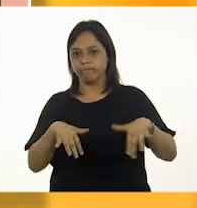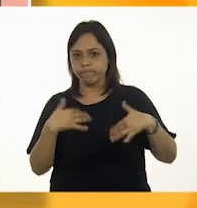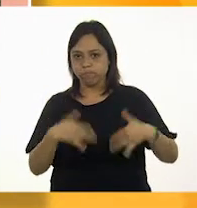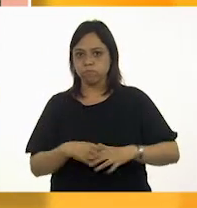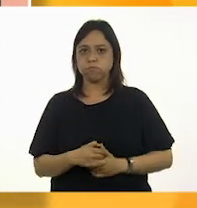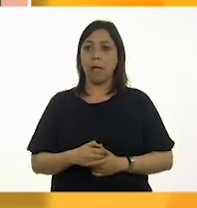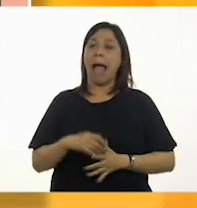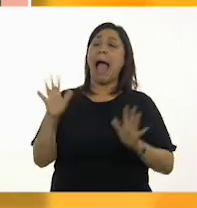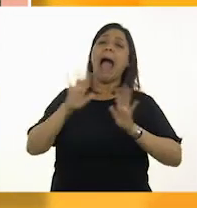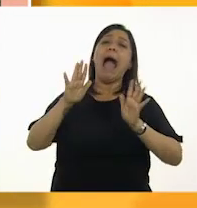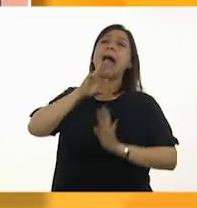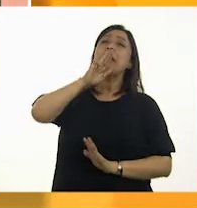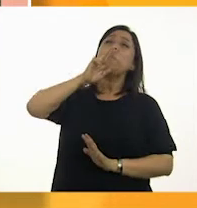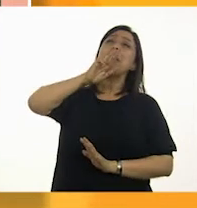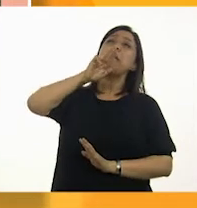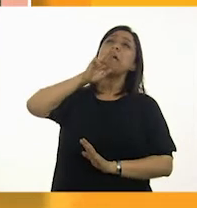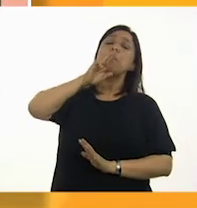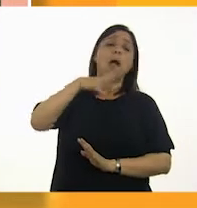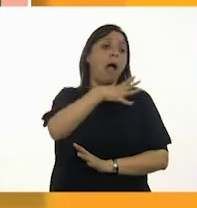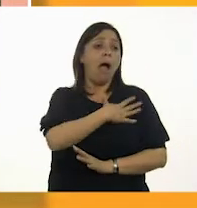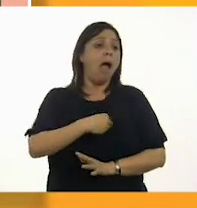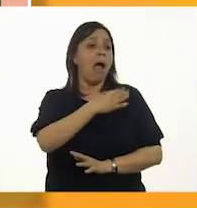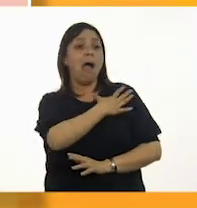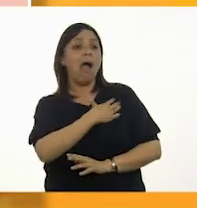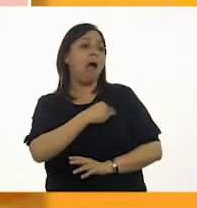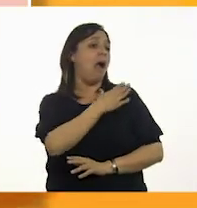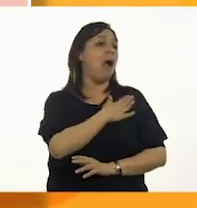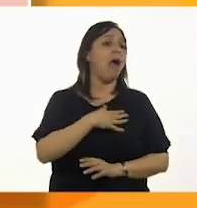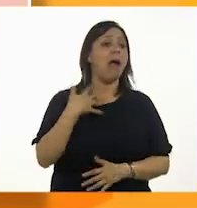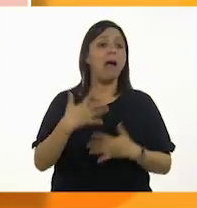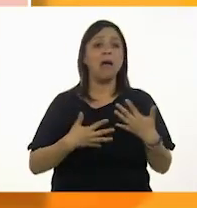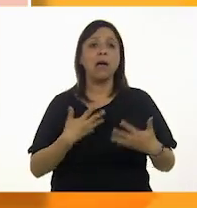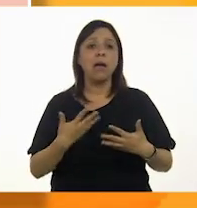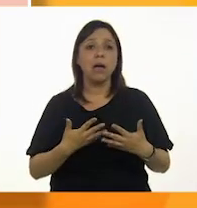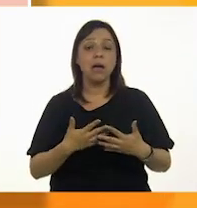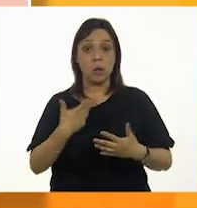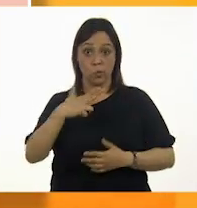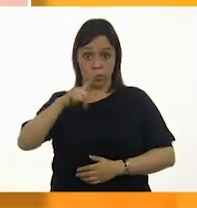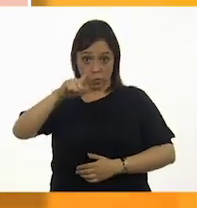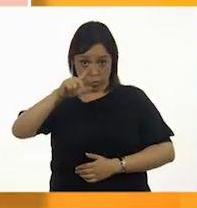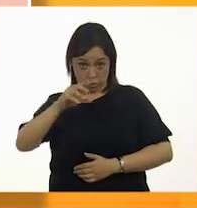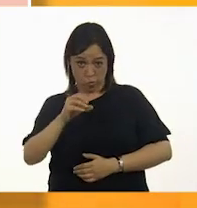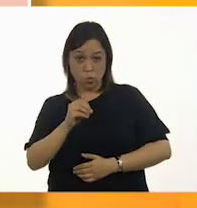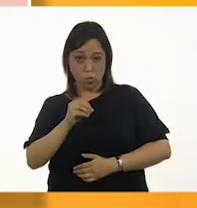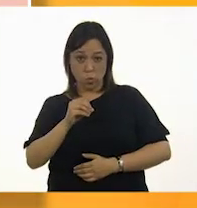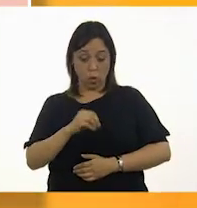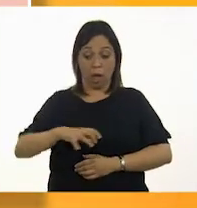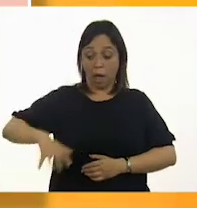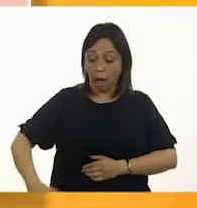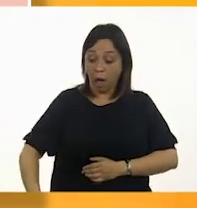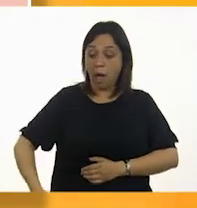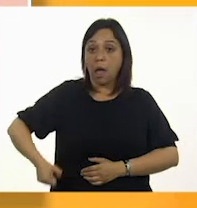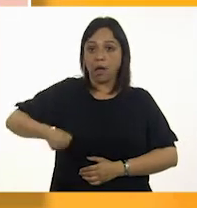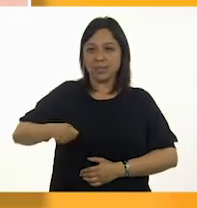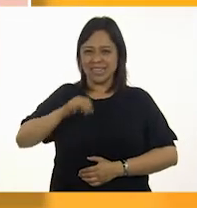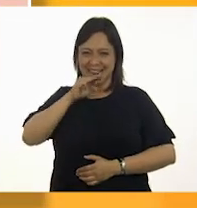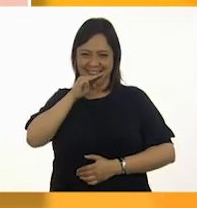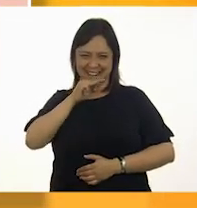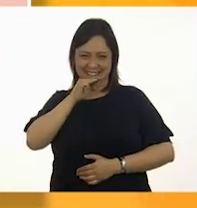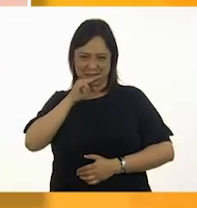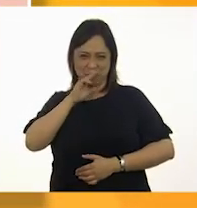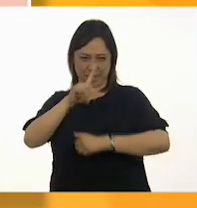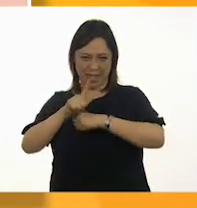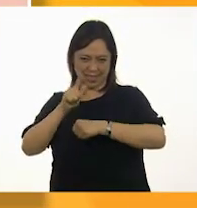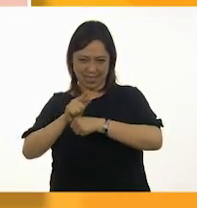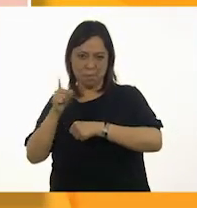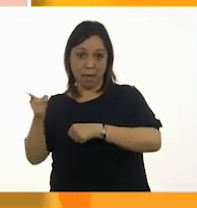¡Ay, papá! ¡Mis hijos! Cuando Hugo regresa por su maleta, la mamá jabalí le dice.